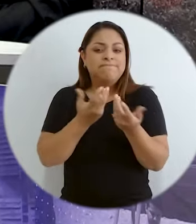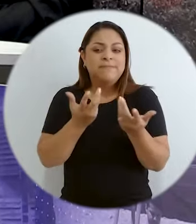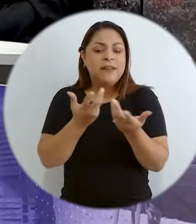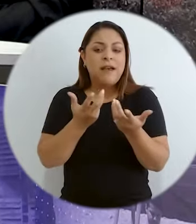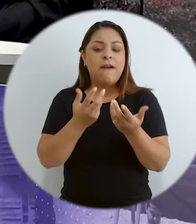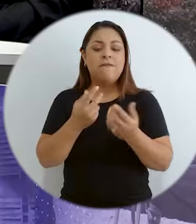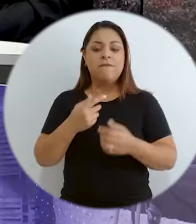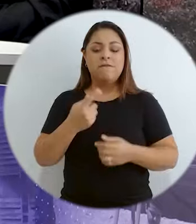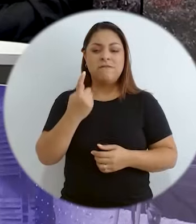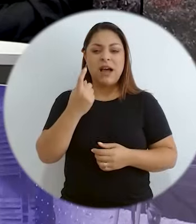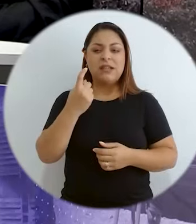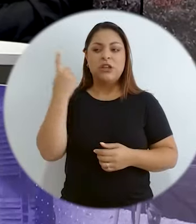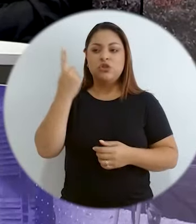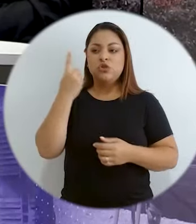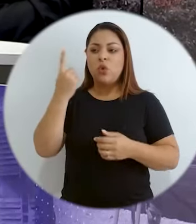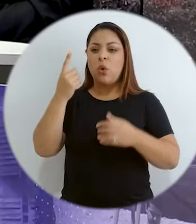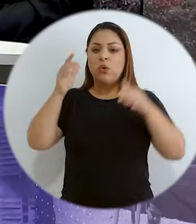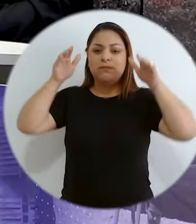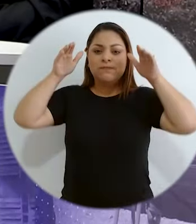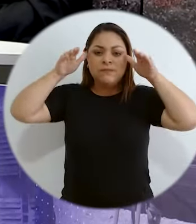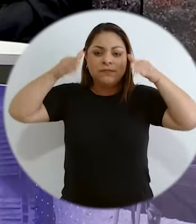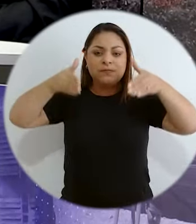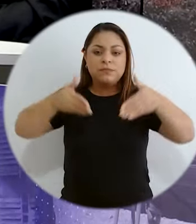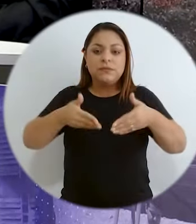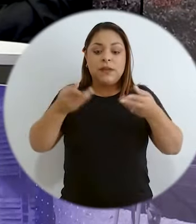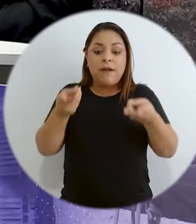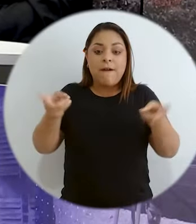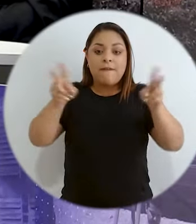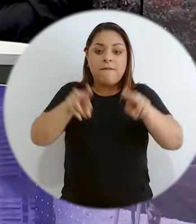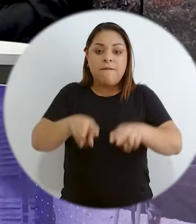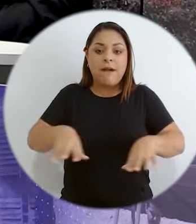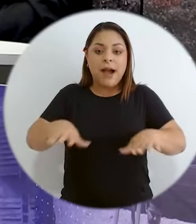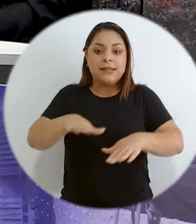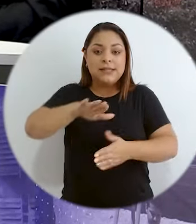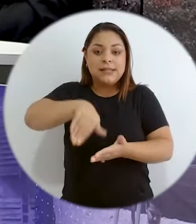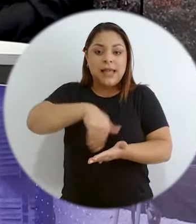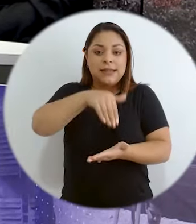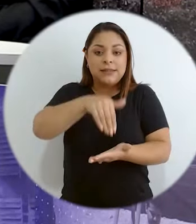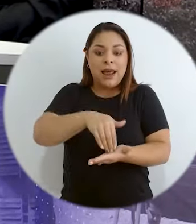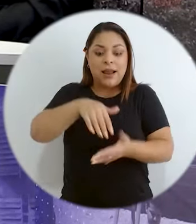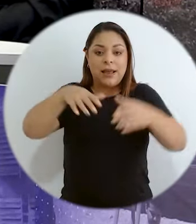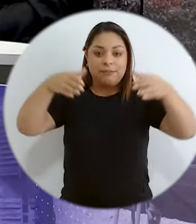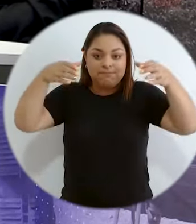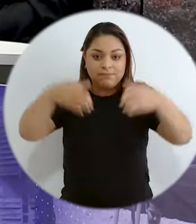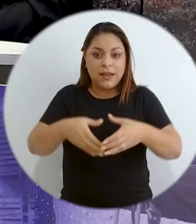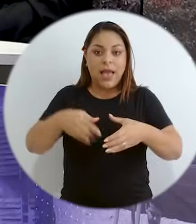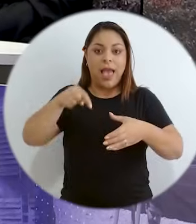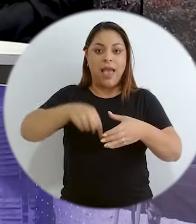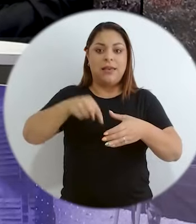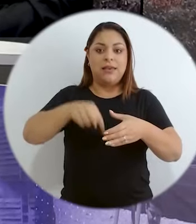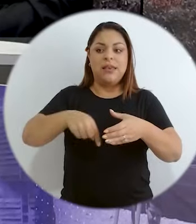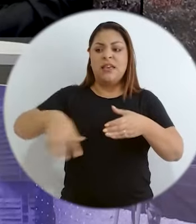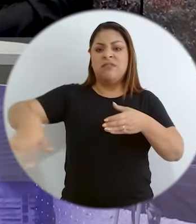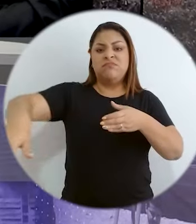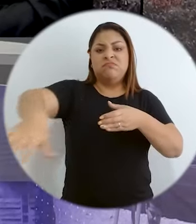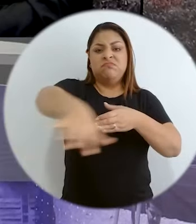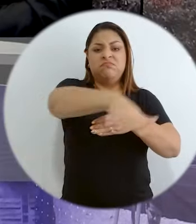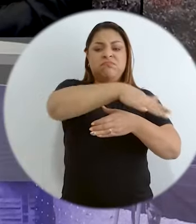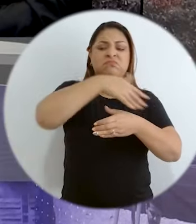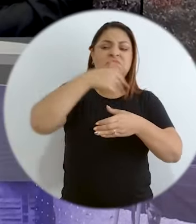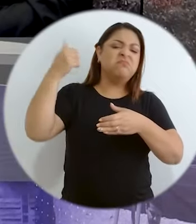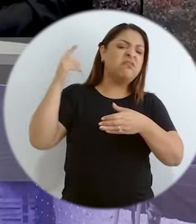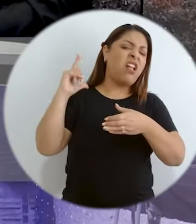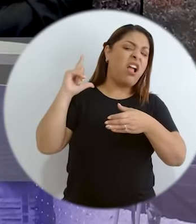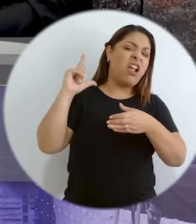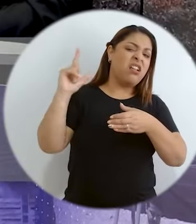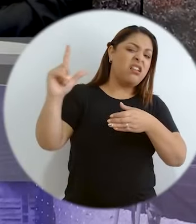centralista, valle centralino, de que nos quedamos acá y esta es nuestra realidad y las costas y nuestros mares